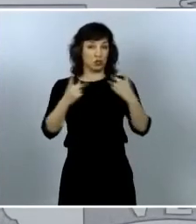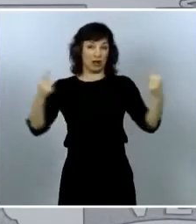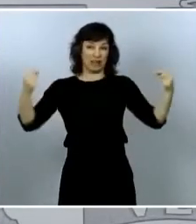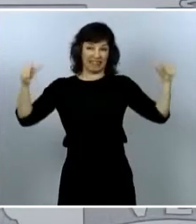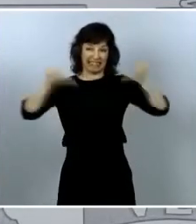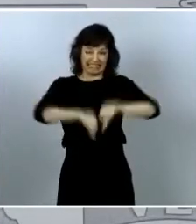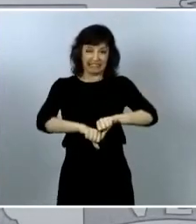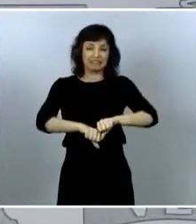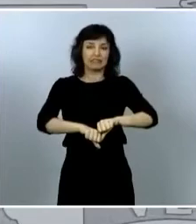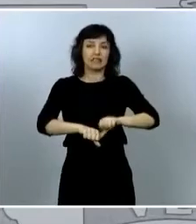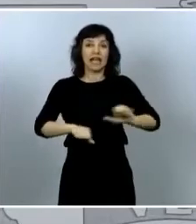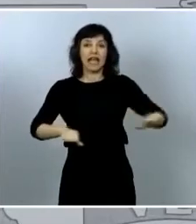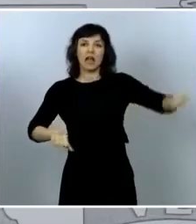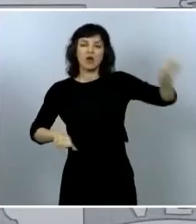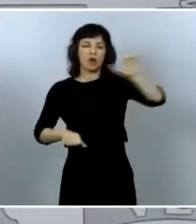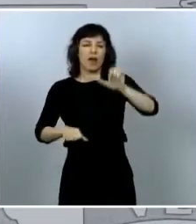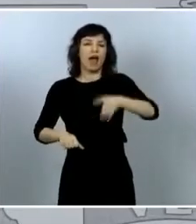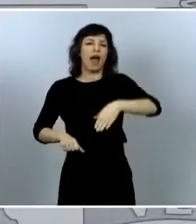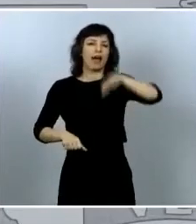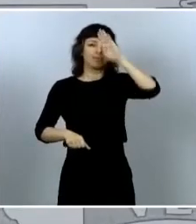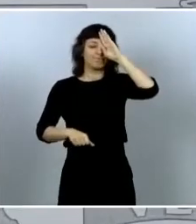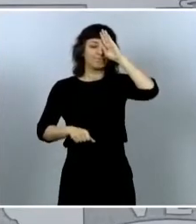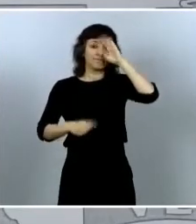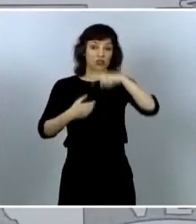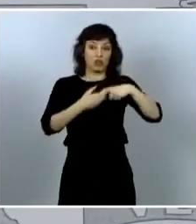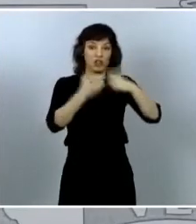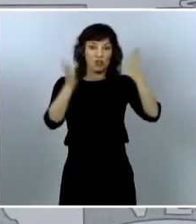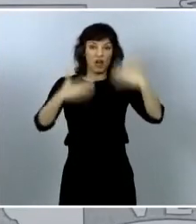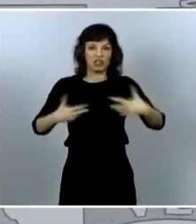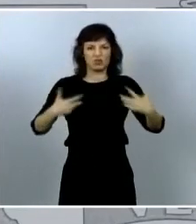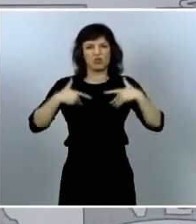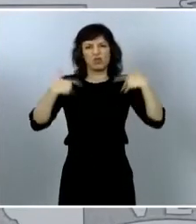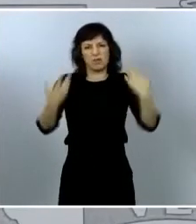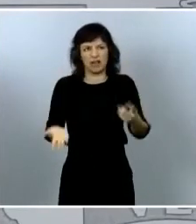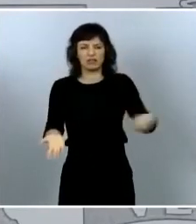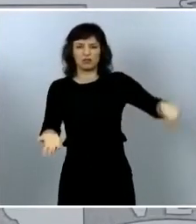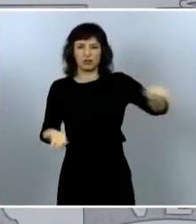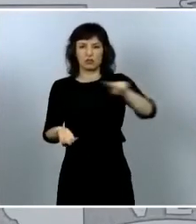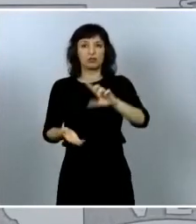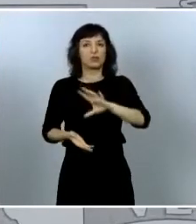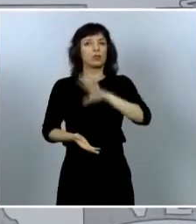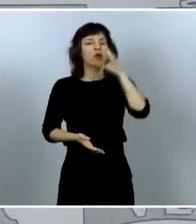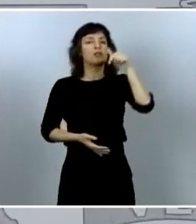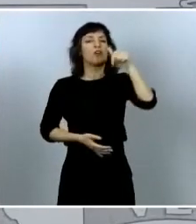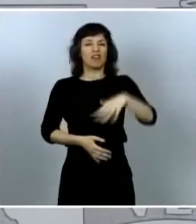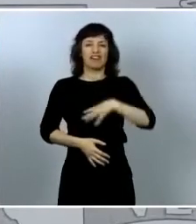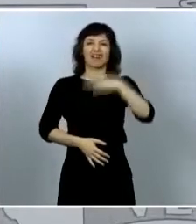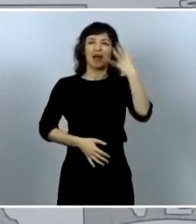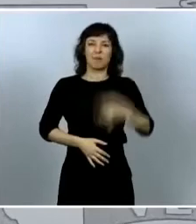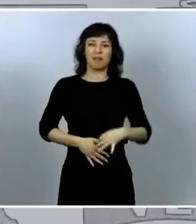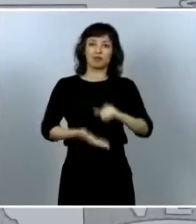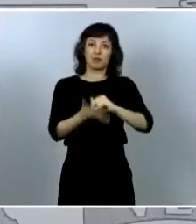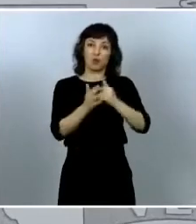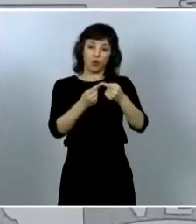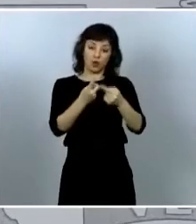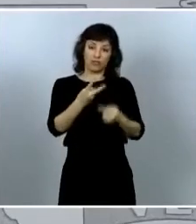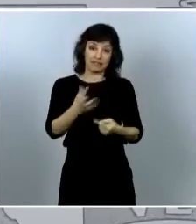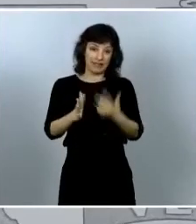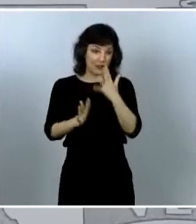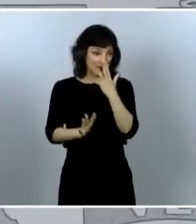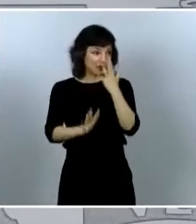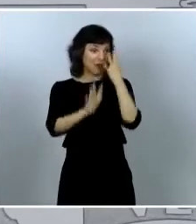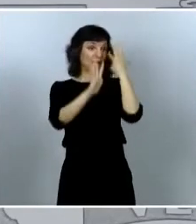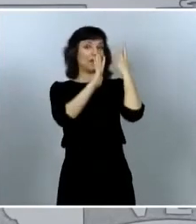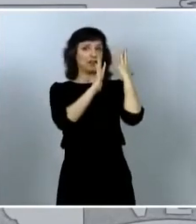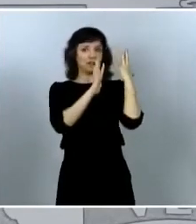más sufrimiento a todos por eso ahora hemos sido capaces de poner en marcha soluciones que hace una década nos parecían